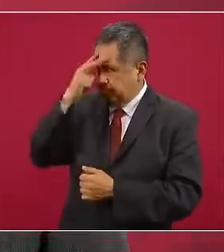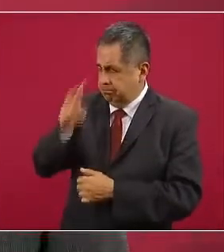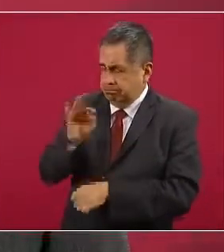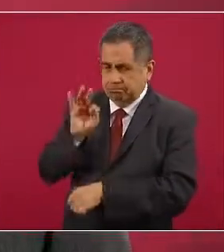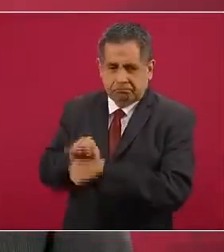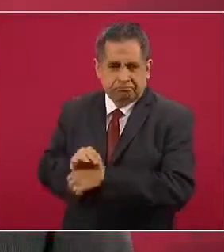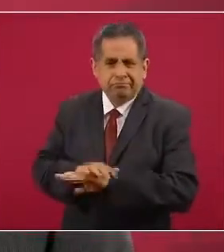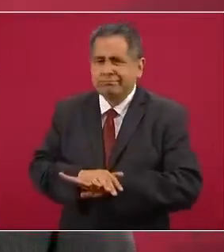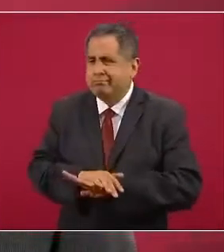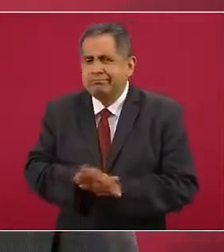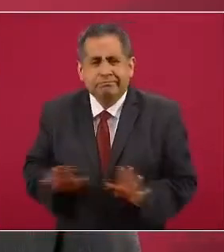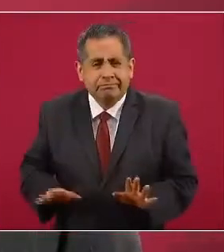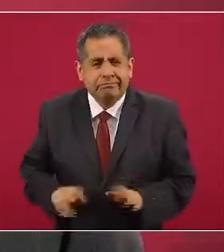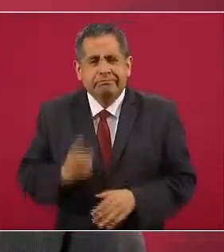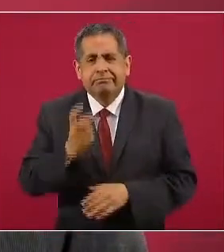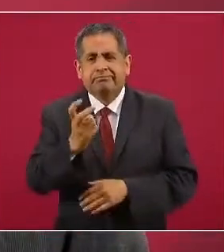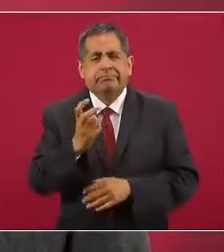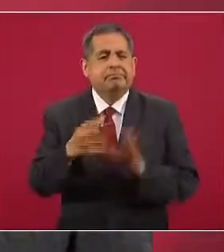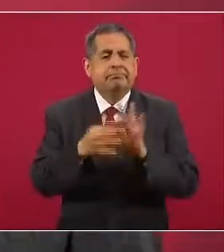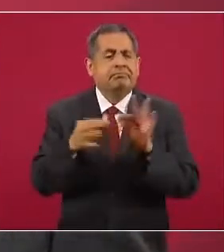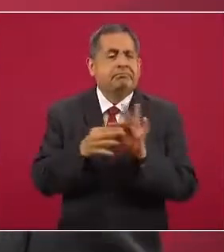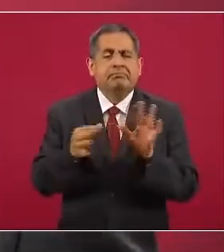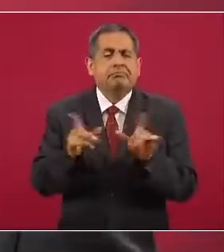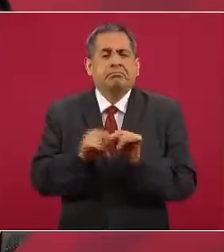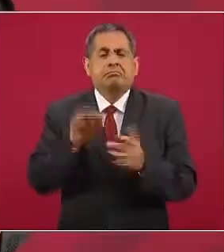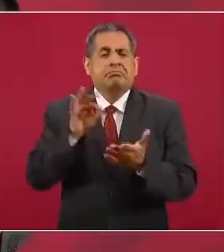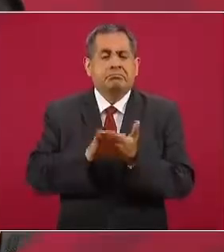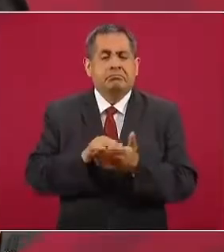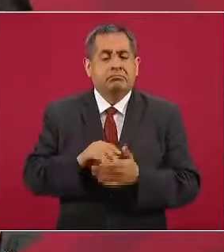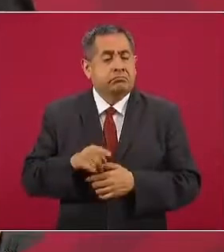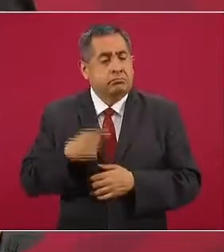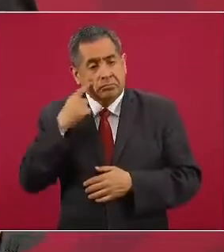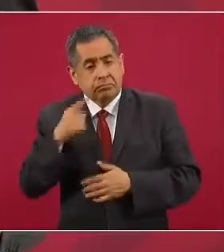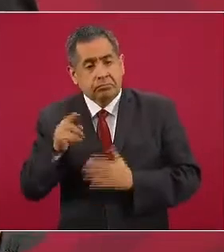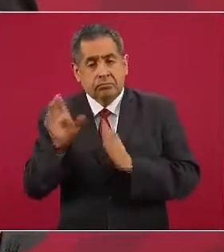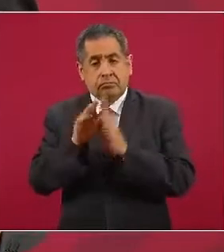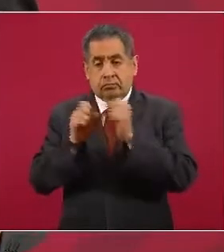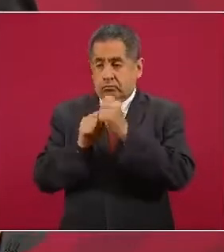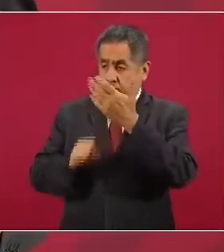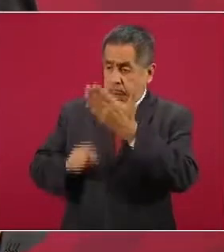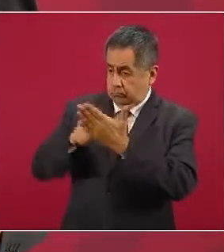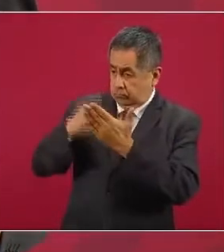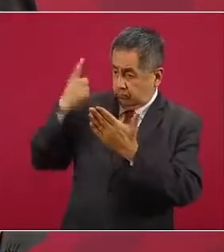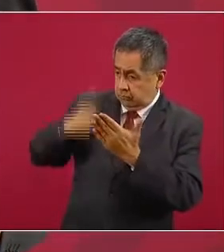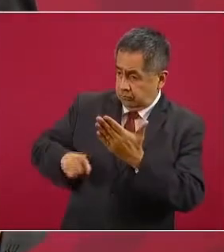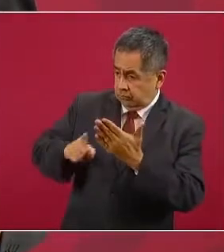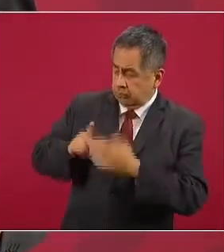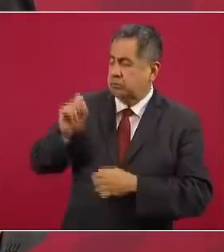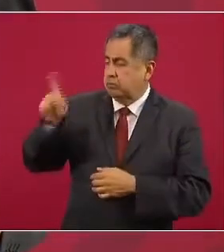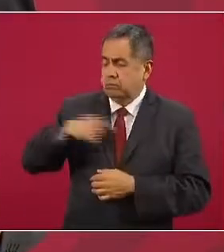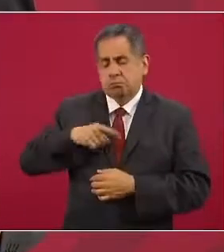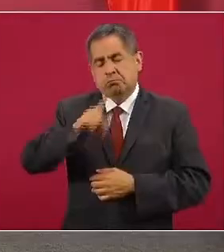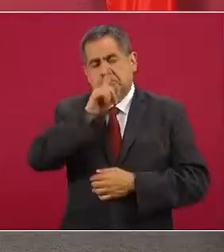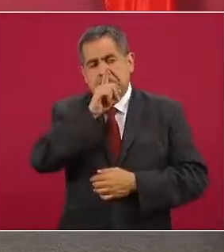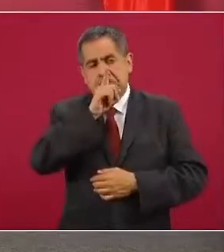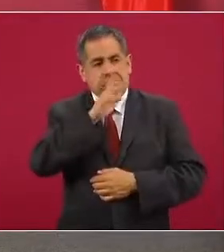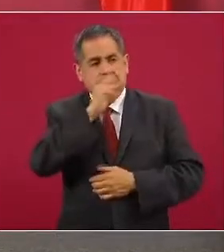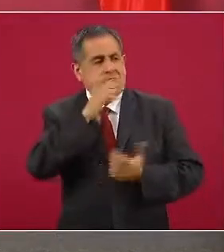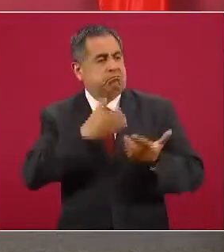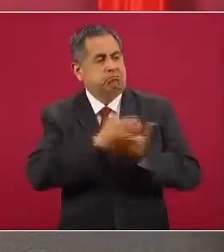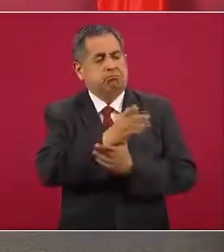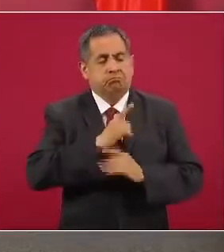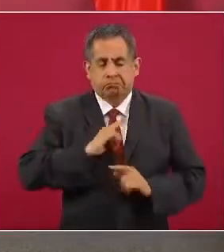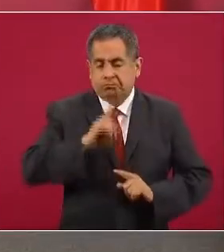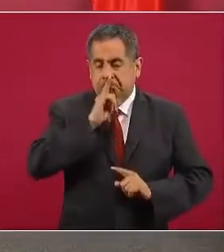y estamos actuando a partir de lo que nos ordena la Constitución